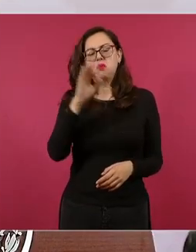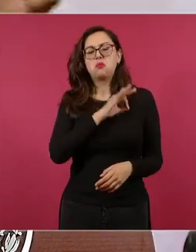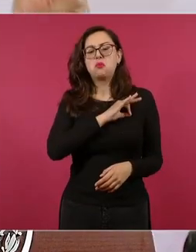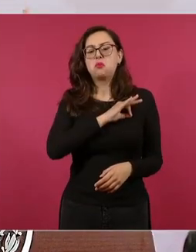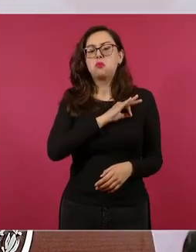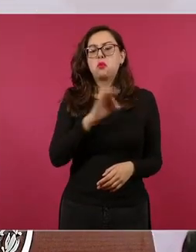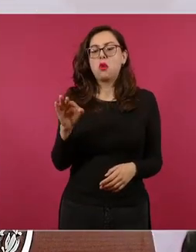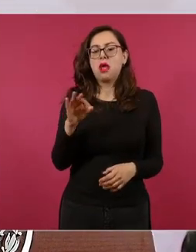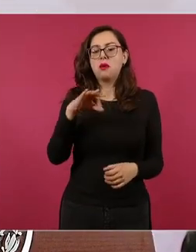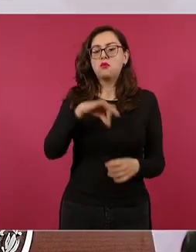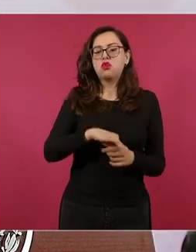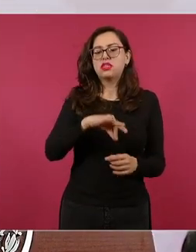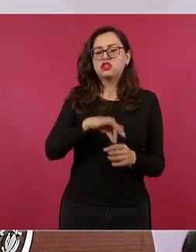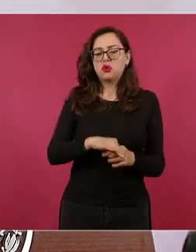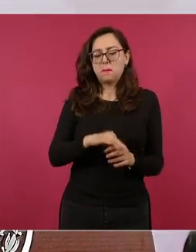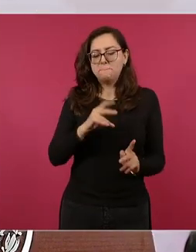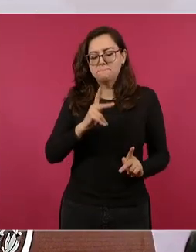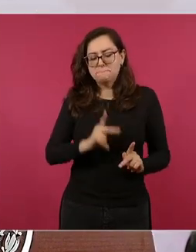definir distritos